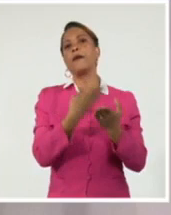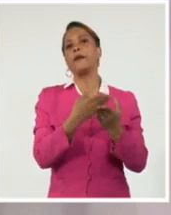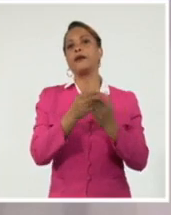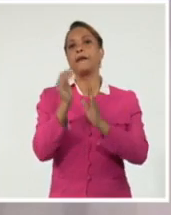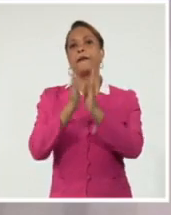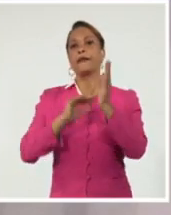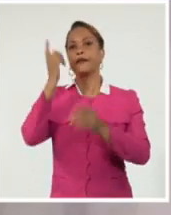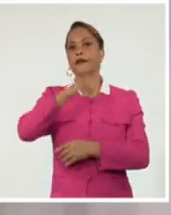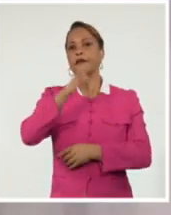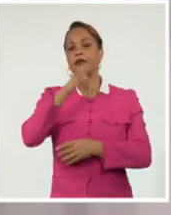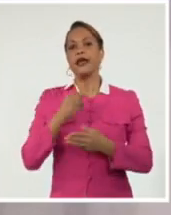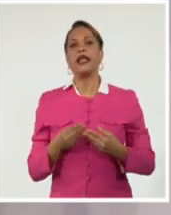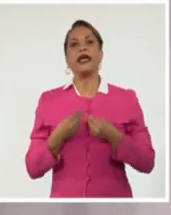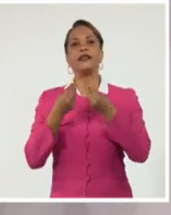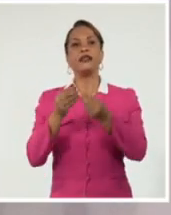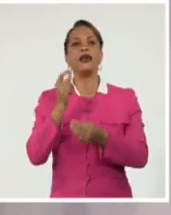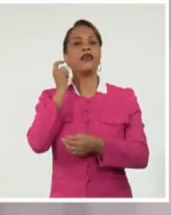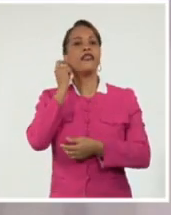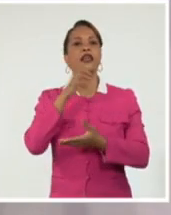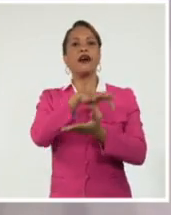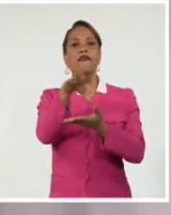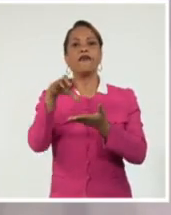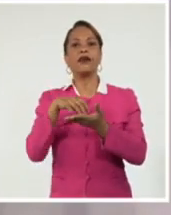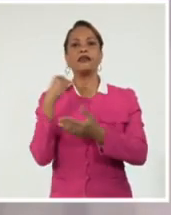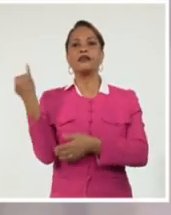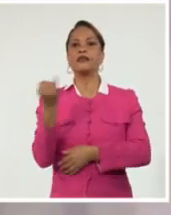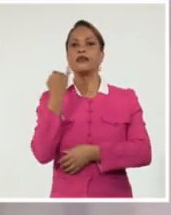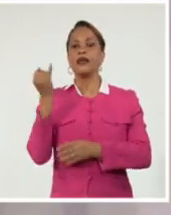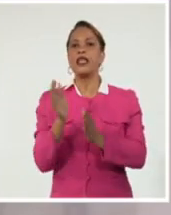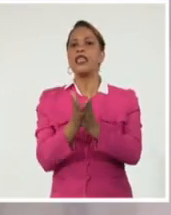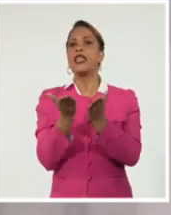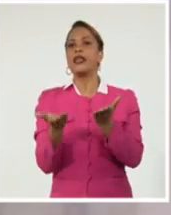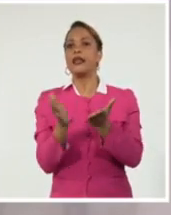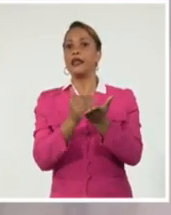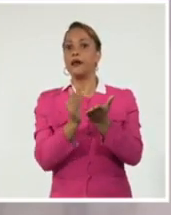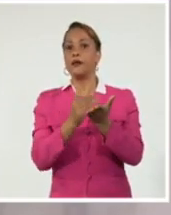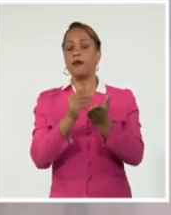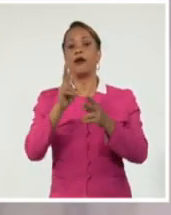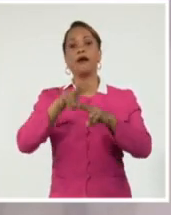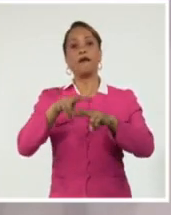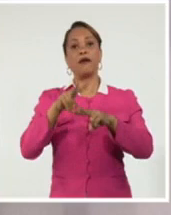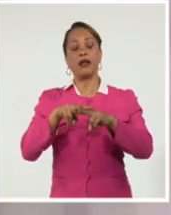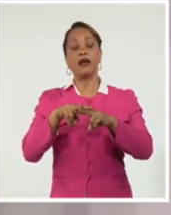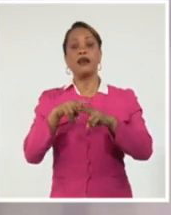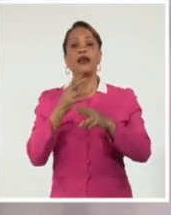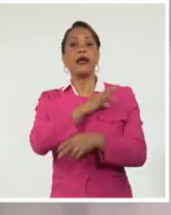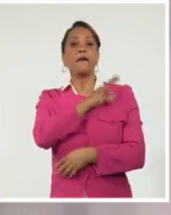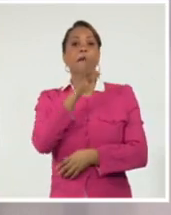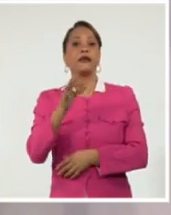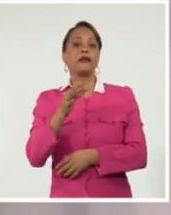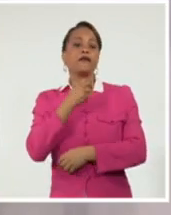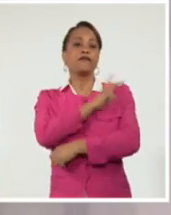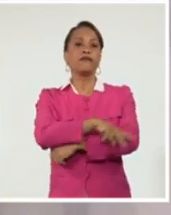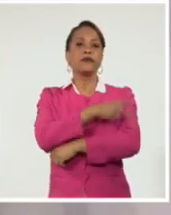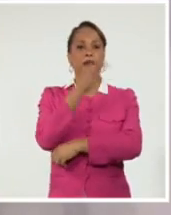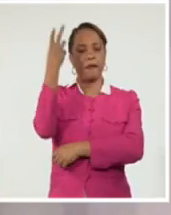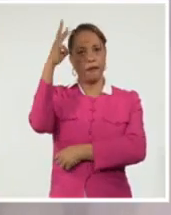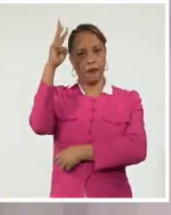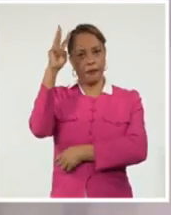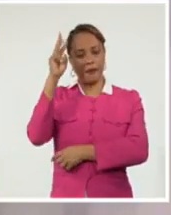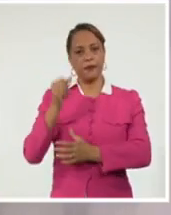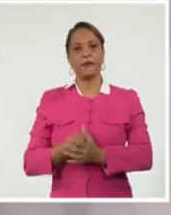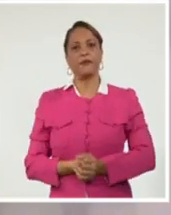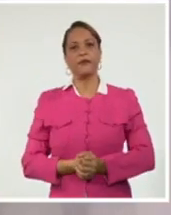trigésima entrega de la Feria Internacional del Libro de la Habana, que tendrá México como país invitado de honor. La cita estaba